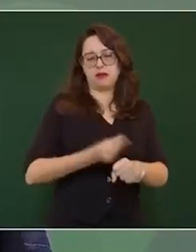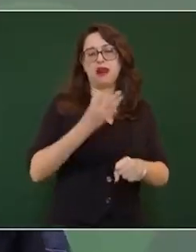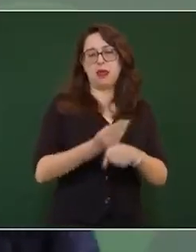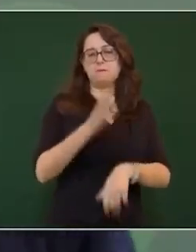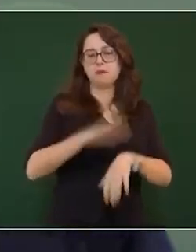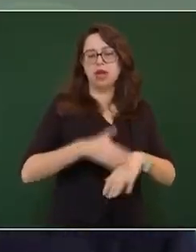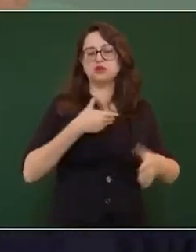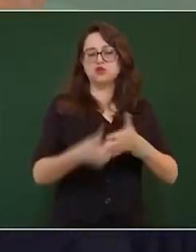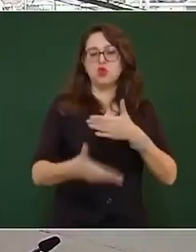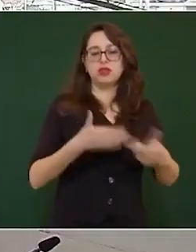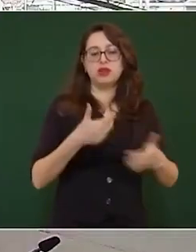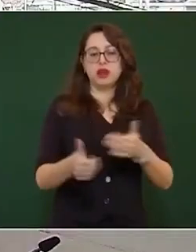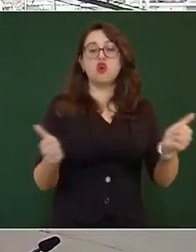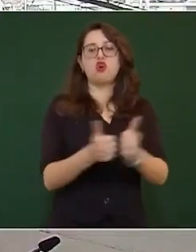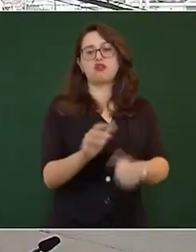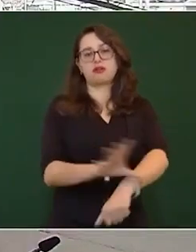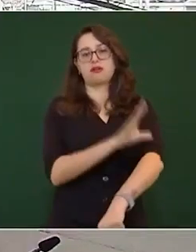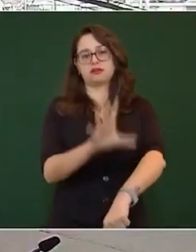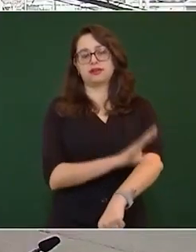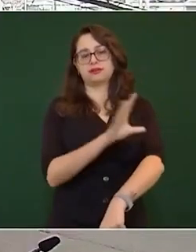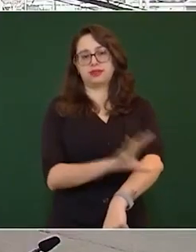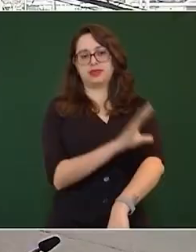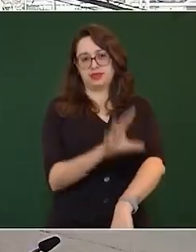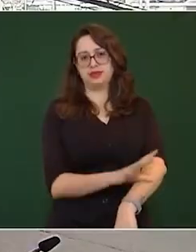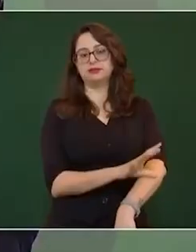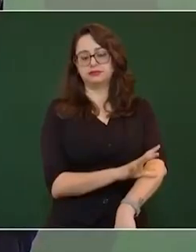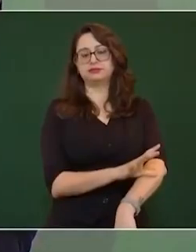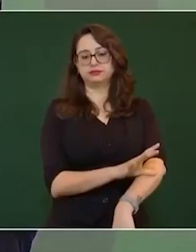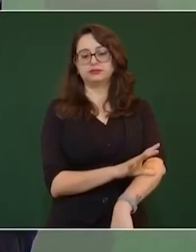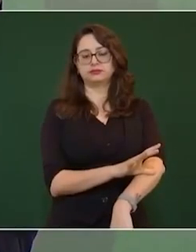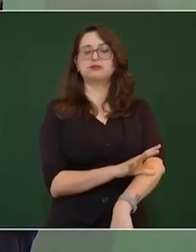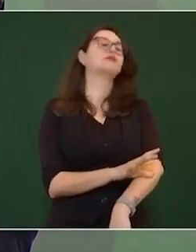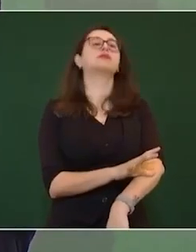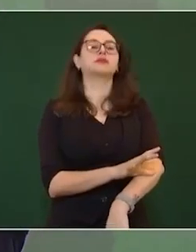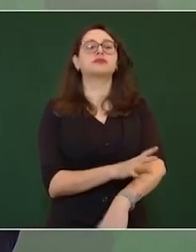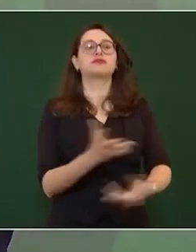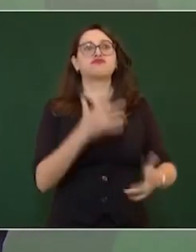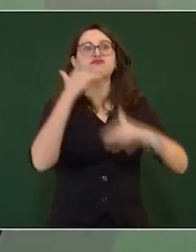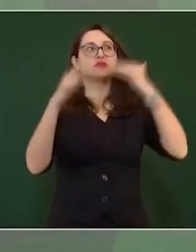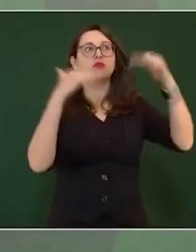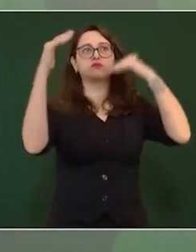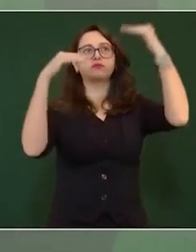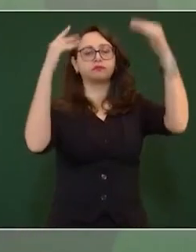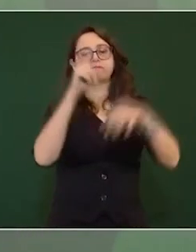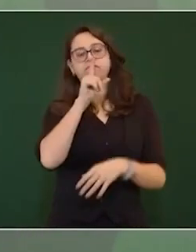las vías, electrificarlas para que no se contamine.